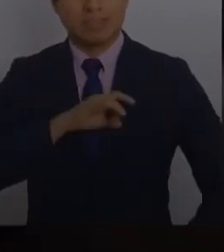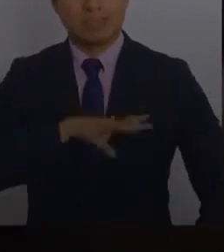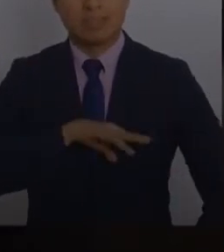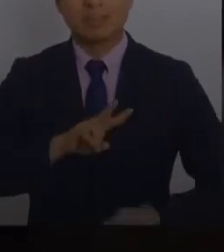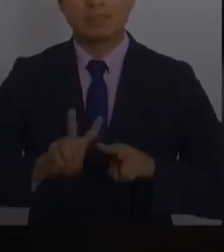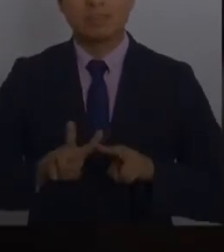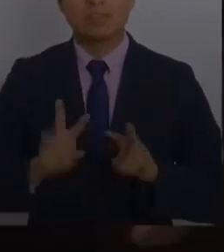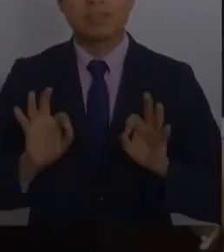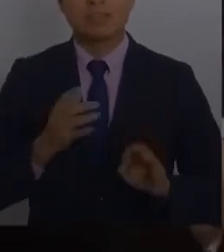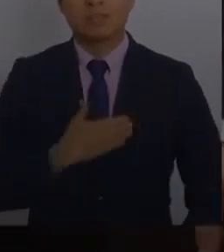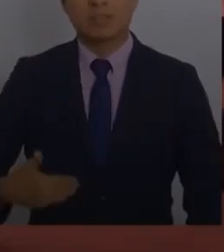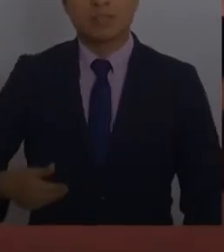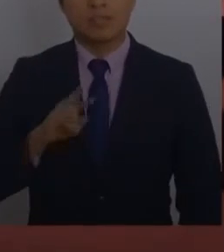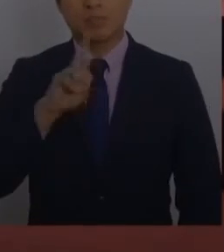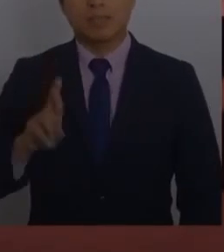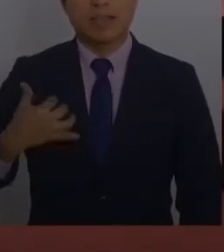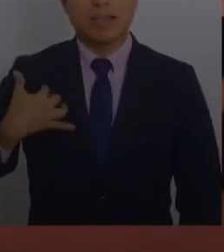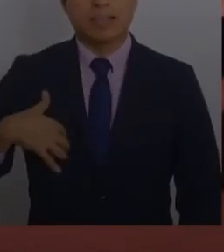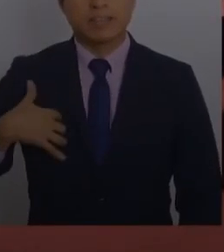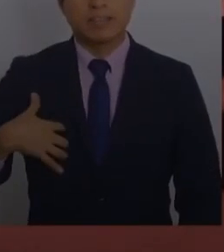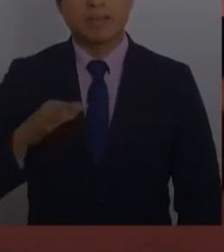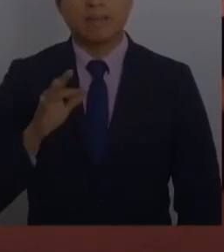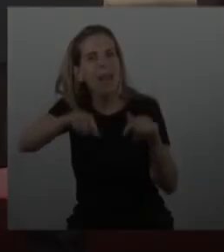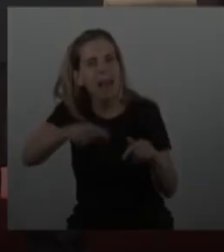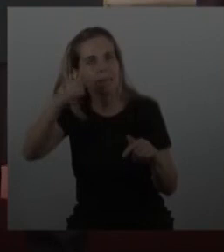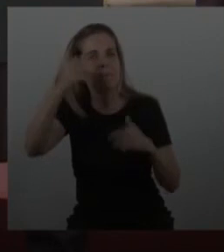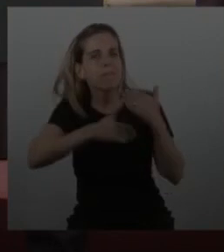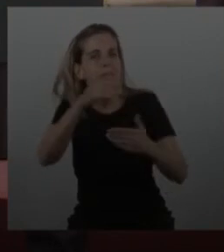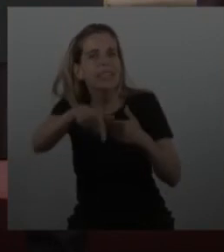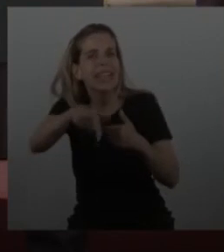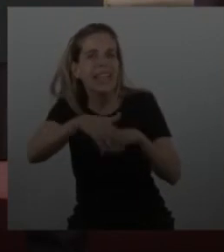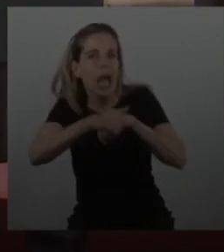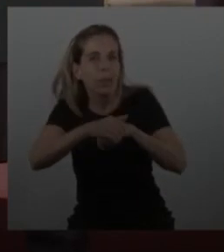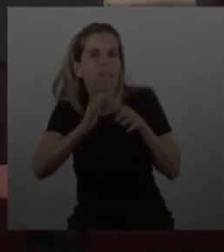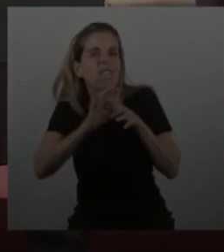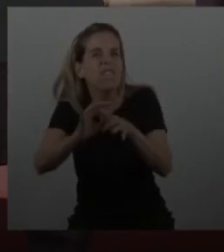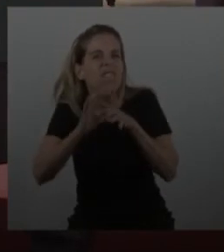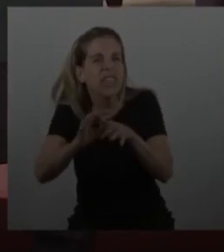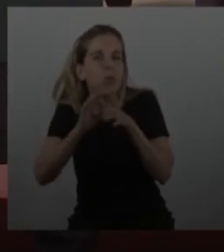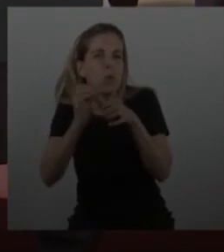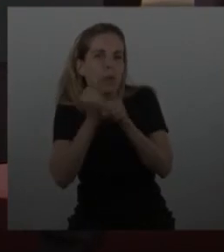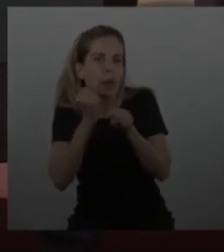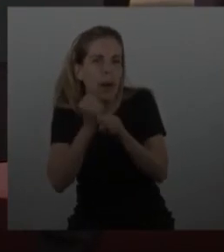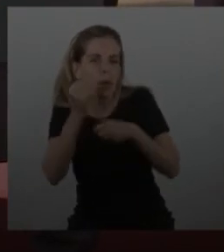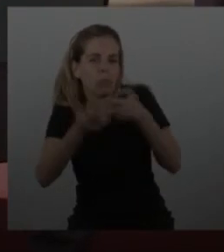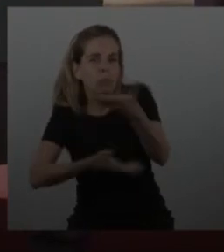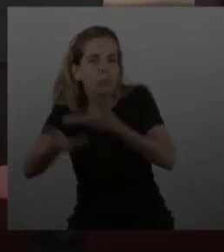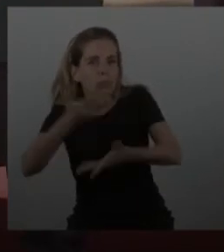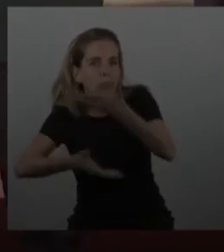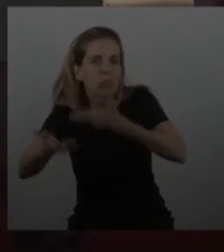hoja de ruta de cómo seguir fortaleciendo y profundizando las relaciones de amistad y colaboración entre